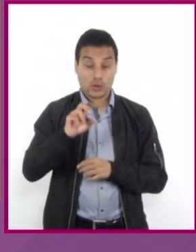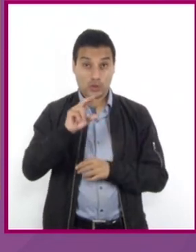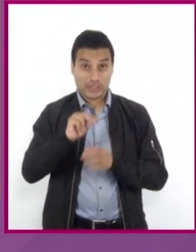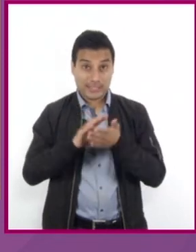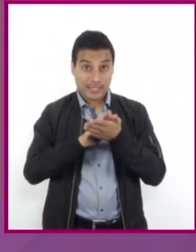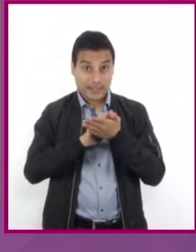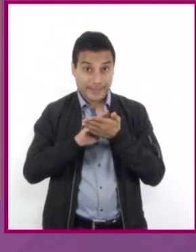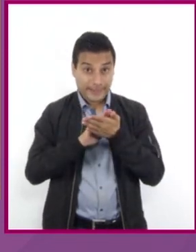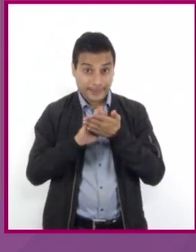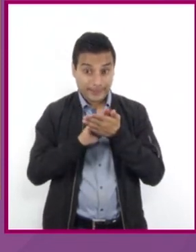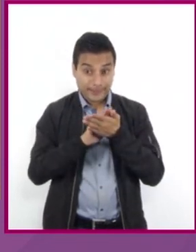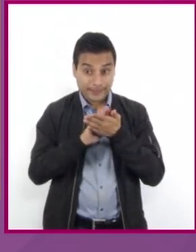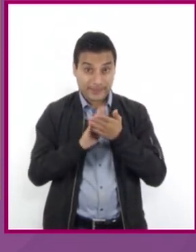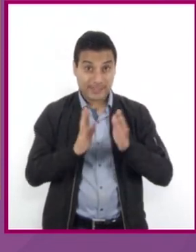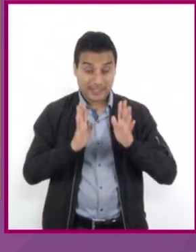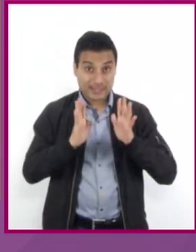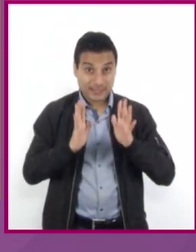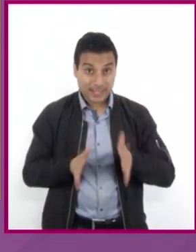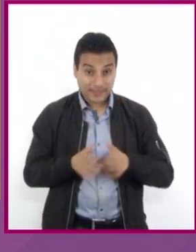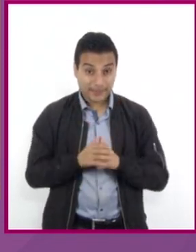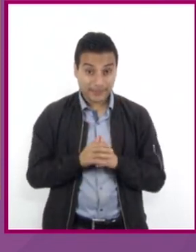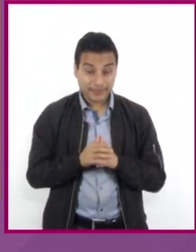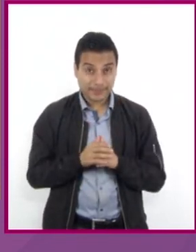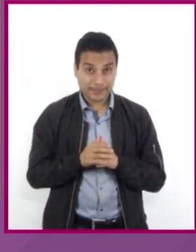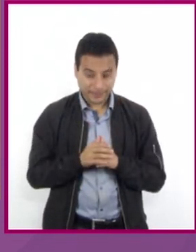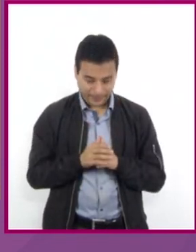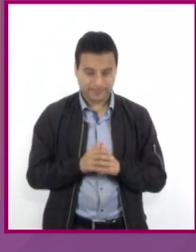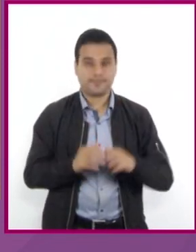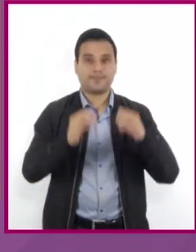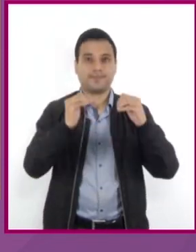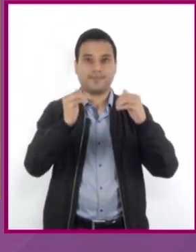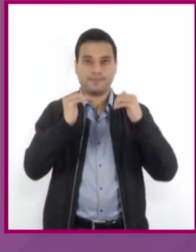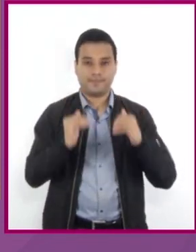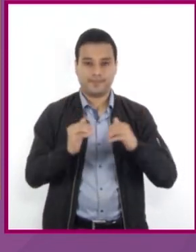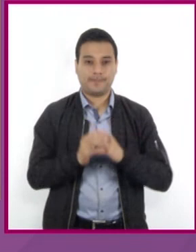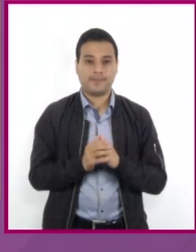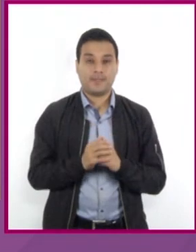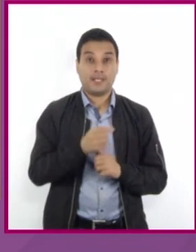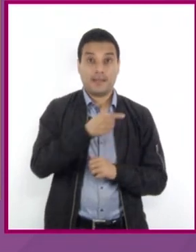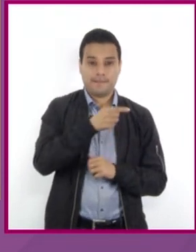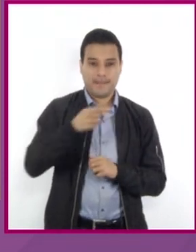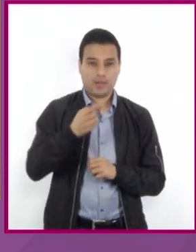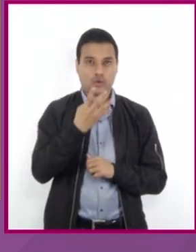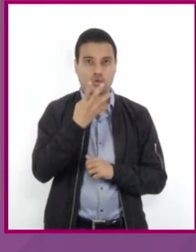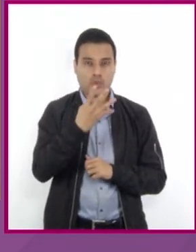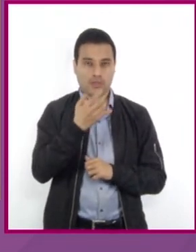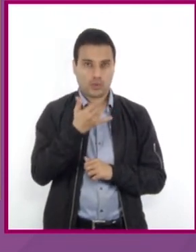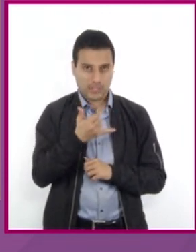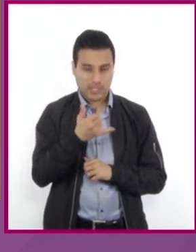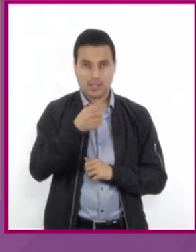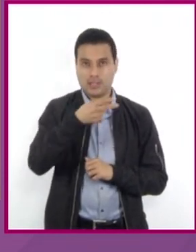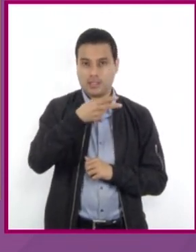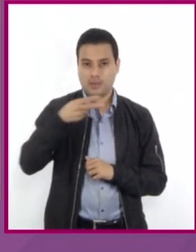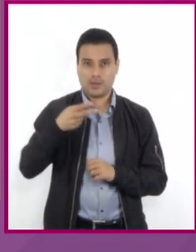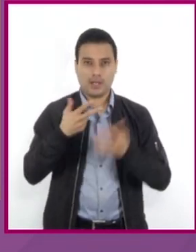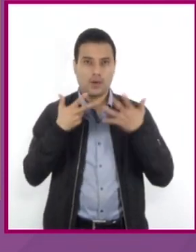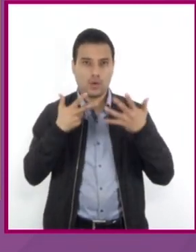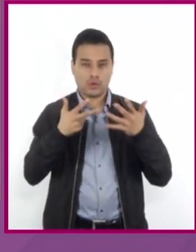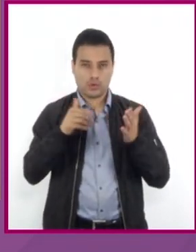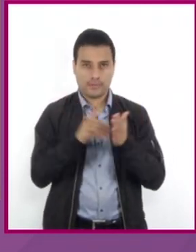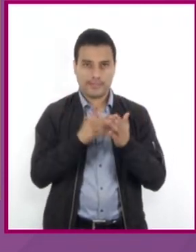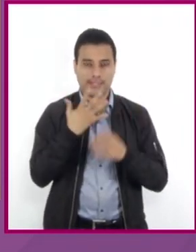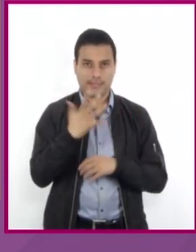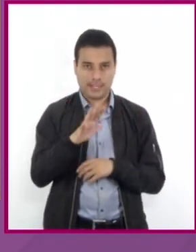del miembro izquierdo de la igualdad tenemos 4Y negativo que es igual a 8010